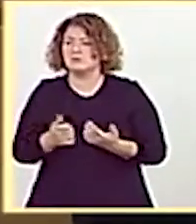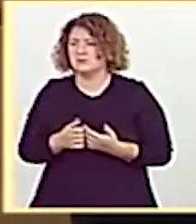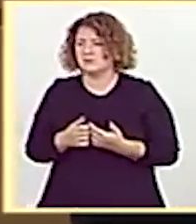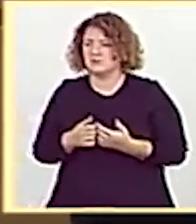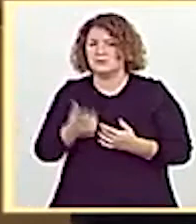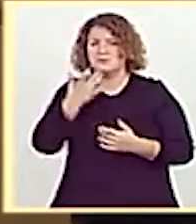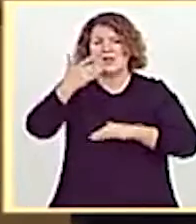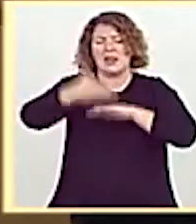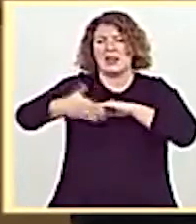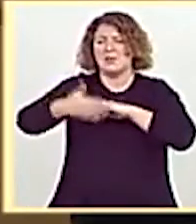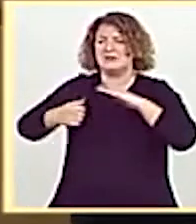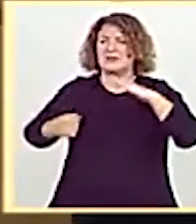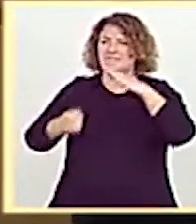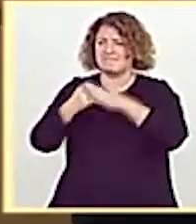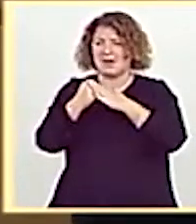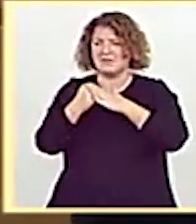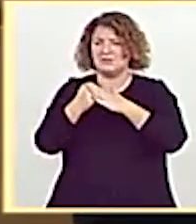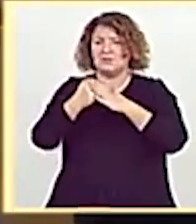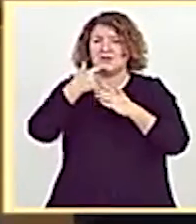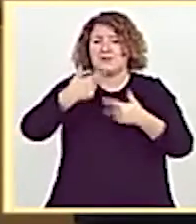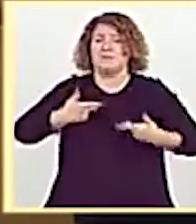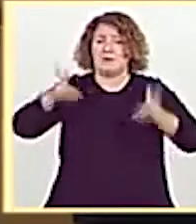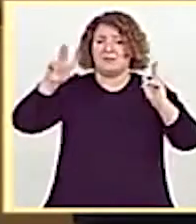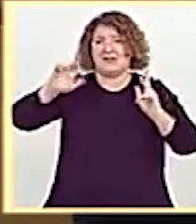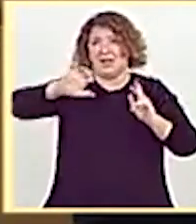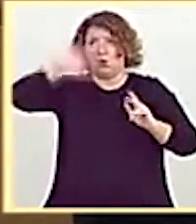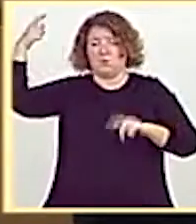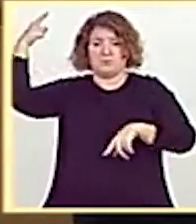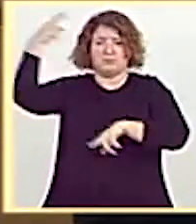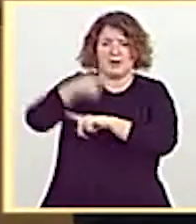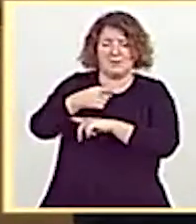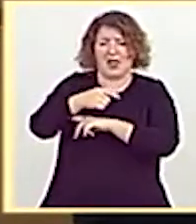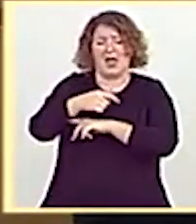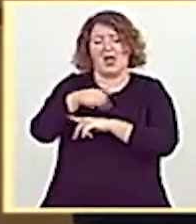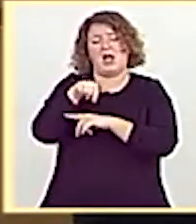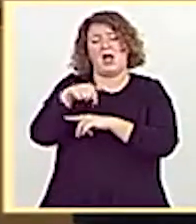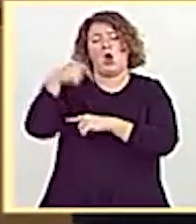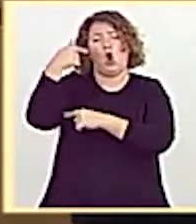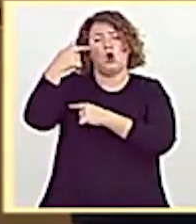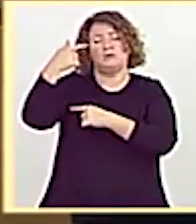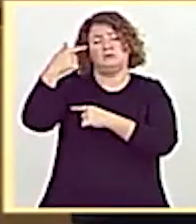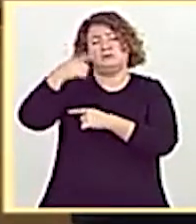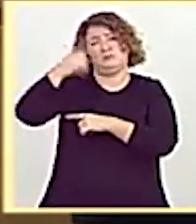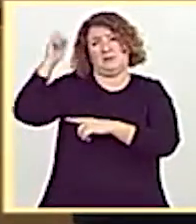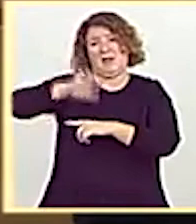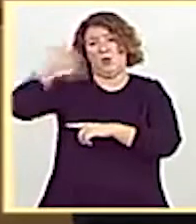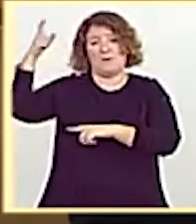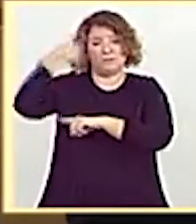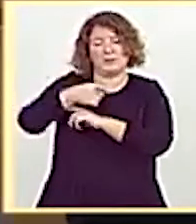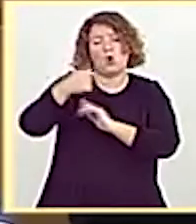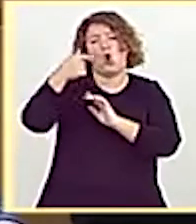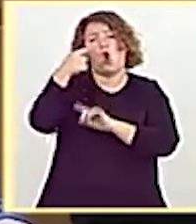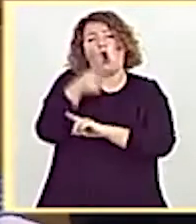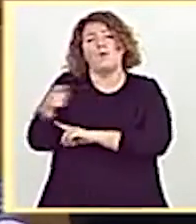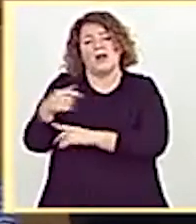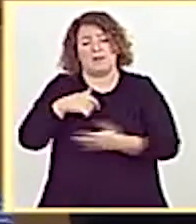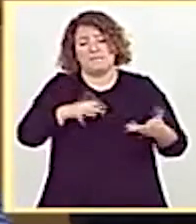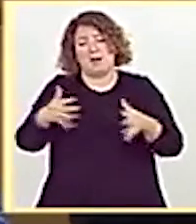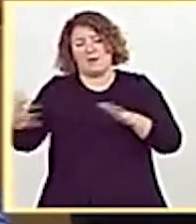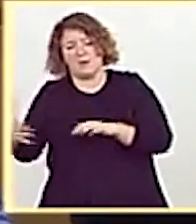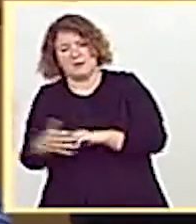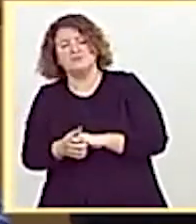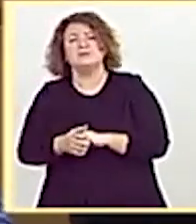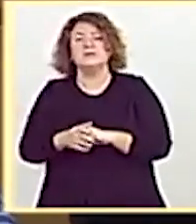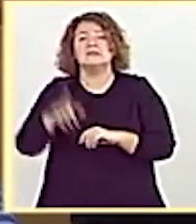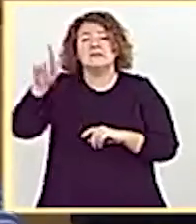límite máximo de lo que nos permite la directiva en cuanto al ámbito de aplicación de estas obligaciones. Y, más allá de estas cuestiones, la transposición de la directiva